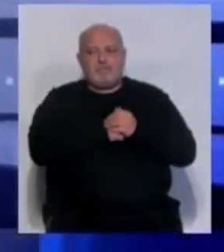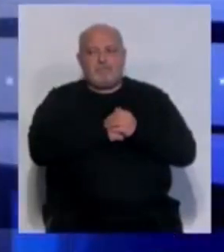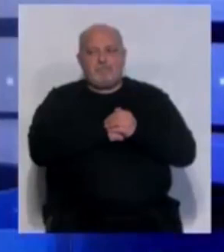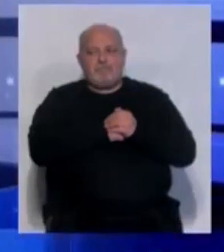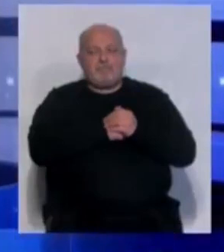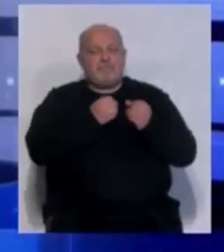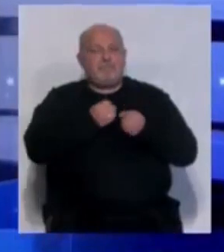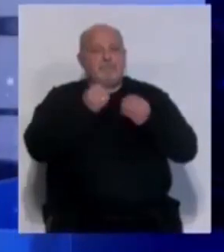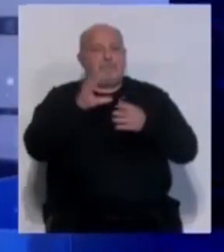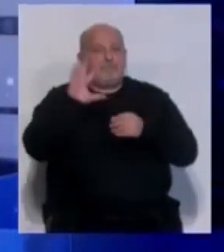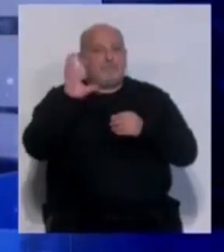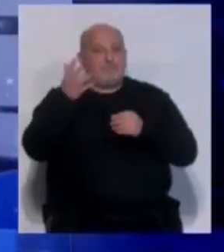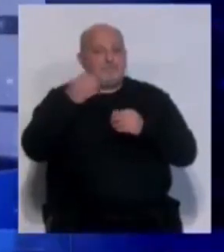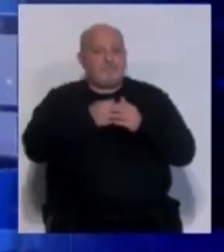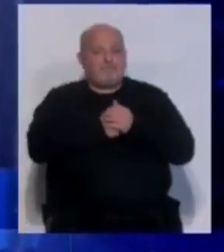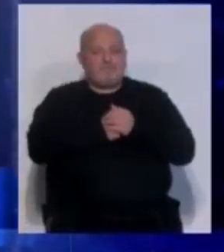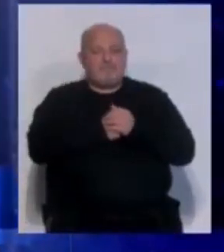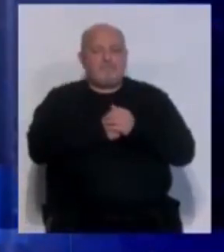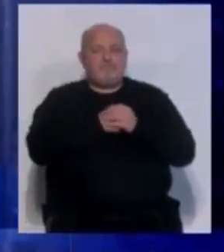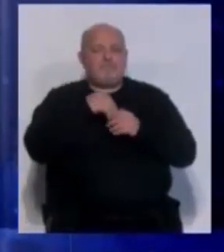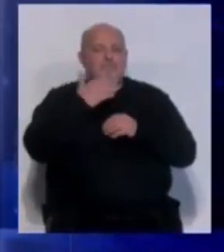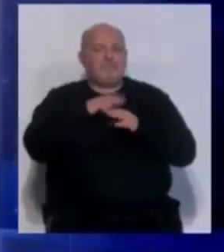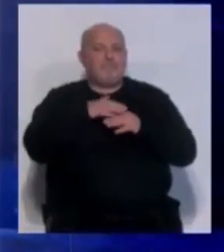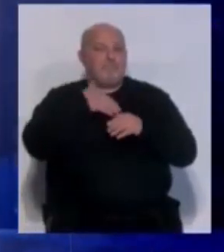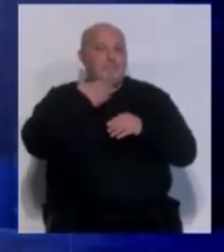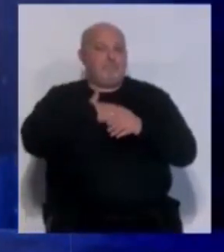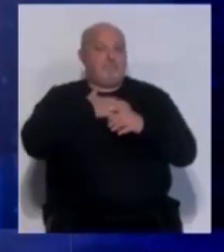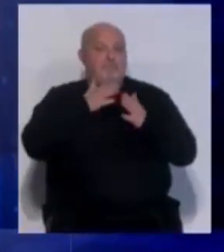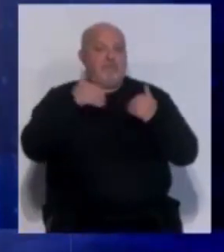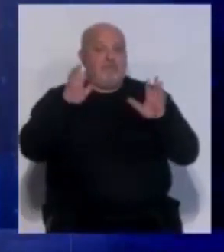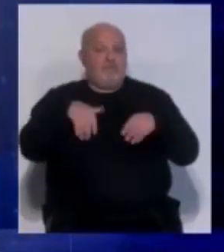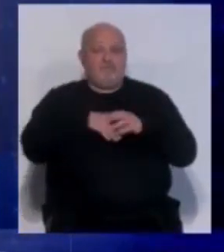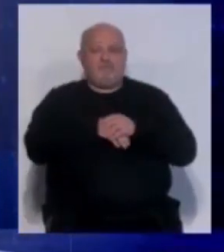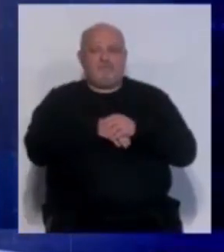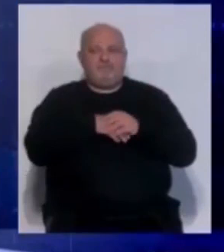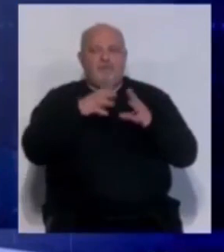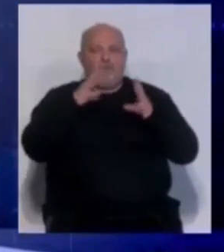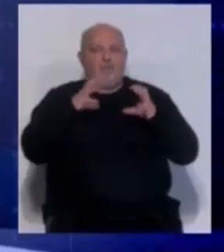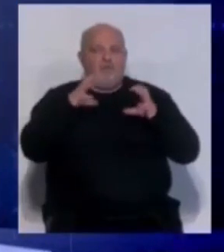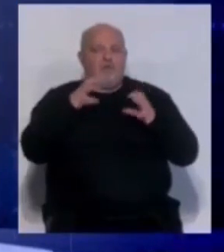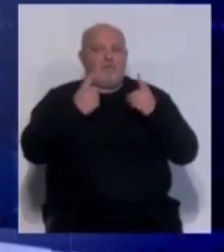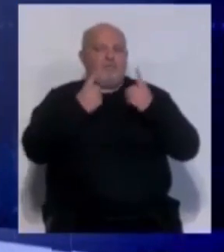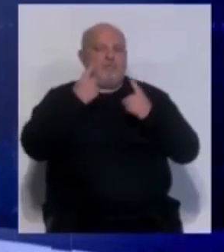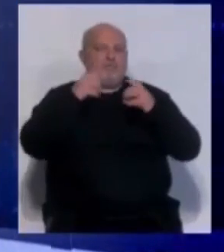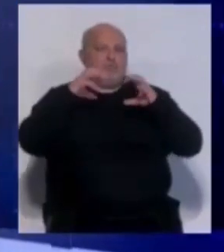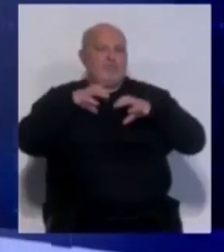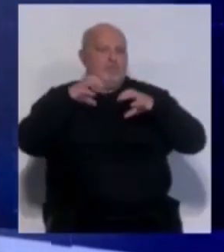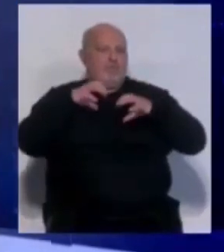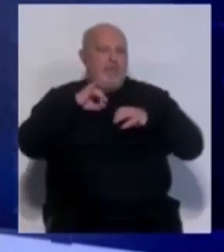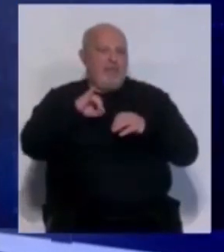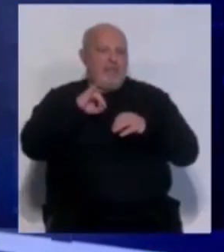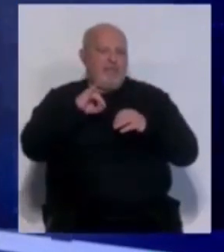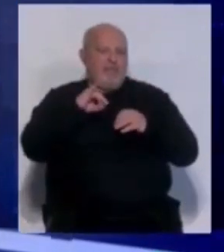La Agencia Estatal de Meteorología informa de un tiempo para mañana en la bahía de Cádiz nuboso y con posibilidad de algún